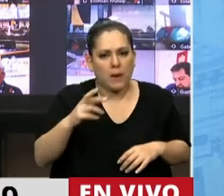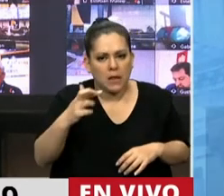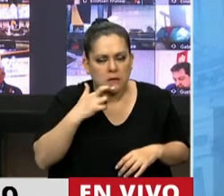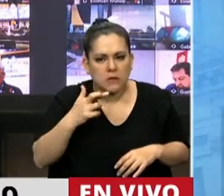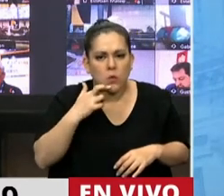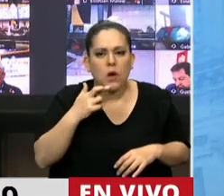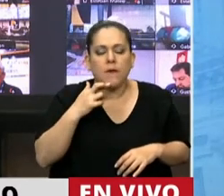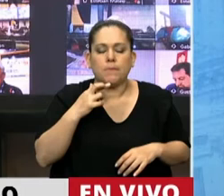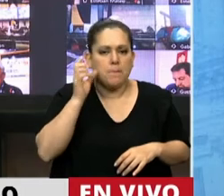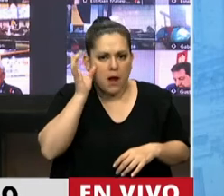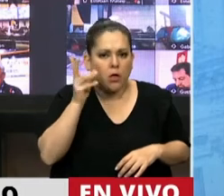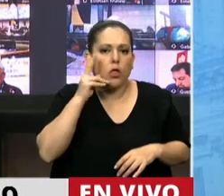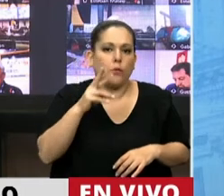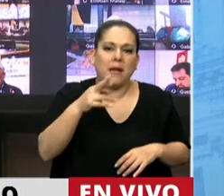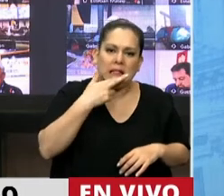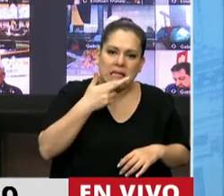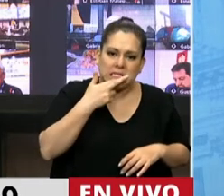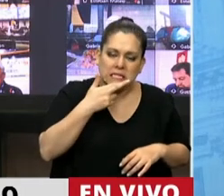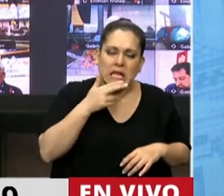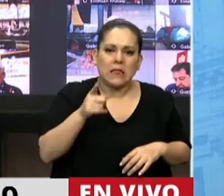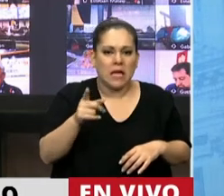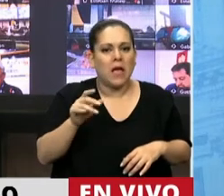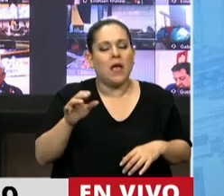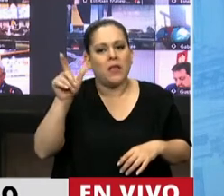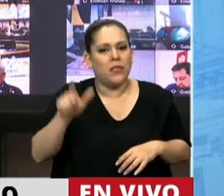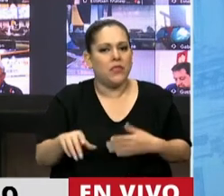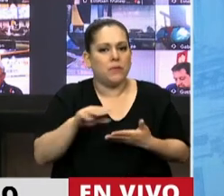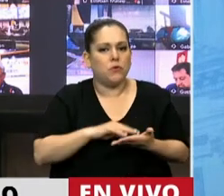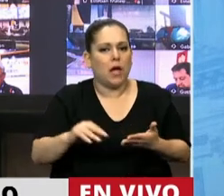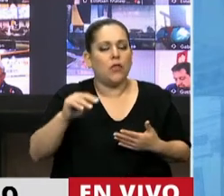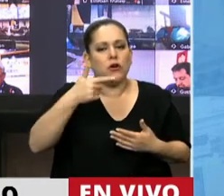diputado, 2017, por iniciativa del diputado Sigonia,